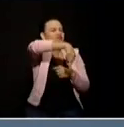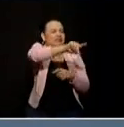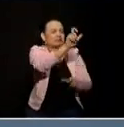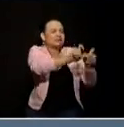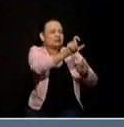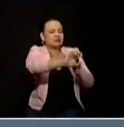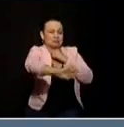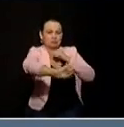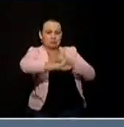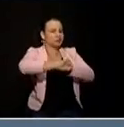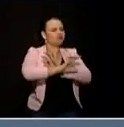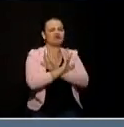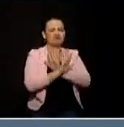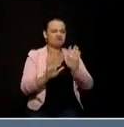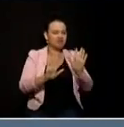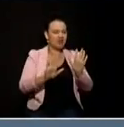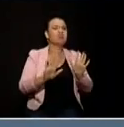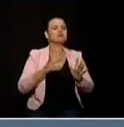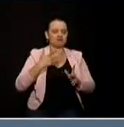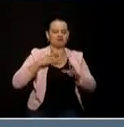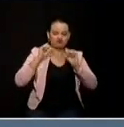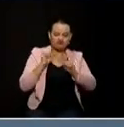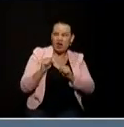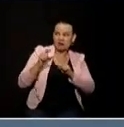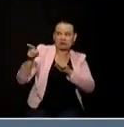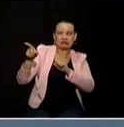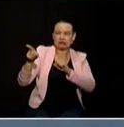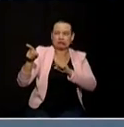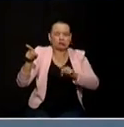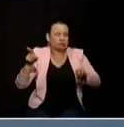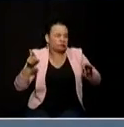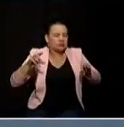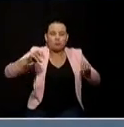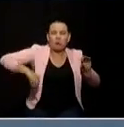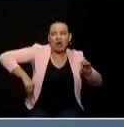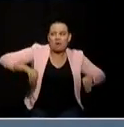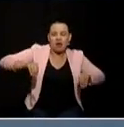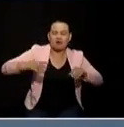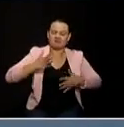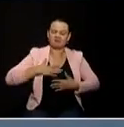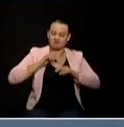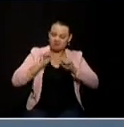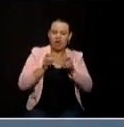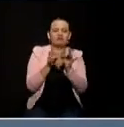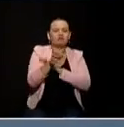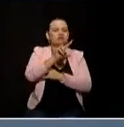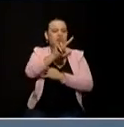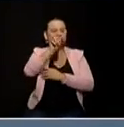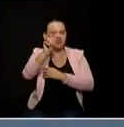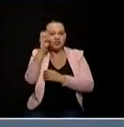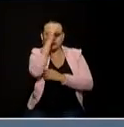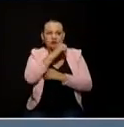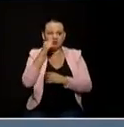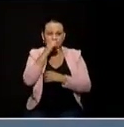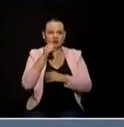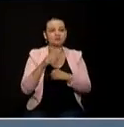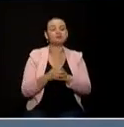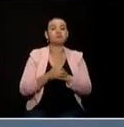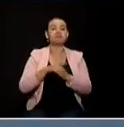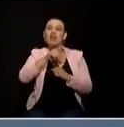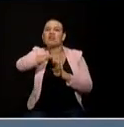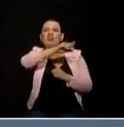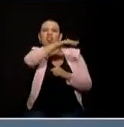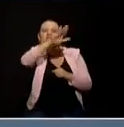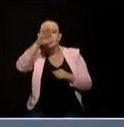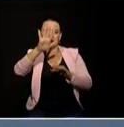sólo necesito su apoyo para poder derrotar las maquinarias políticas este 27 de octubre y mandarle a antioquia el